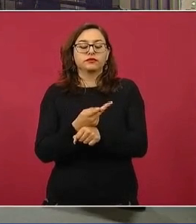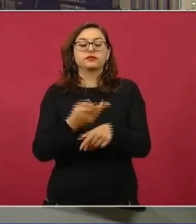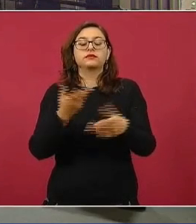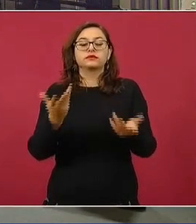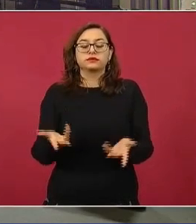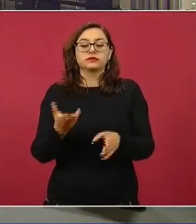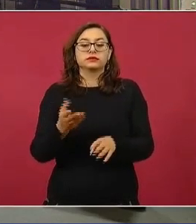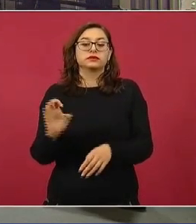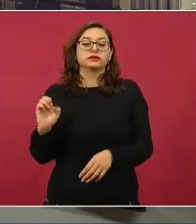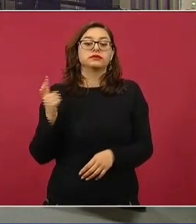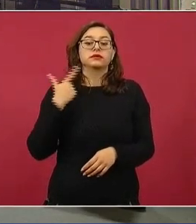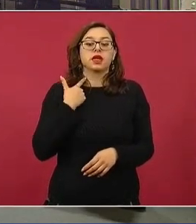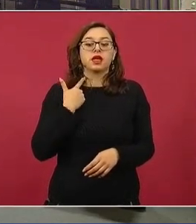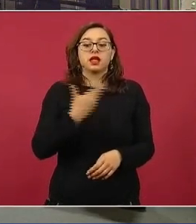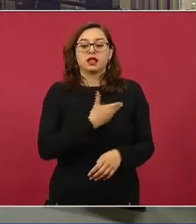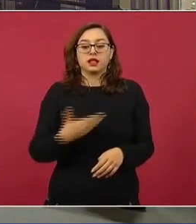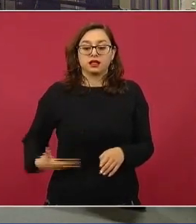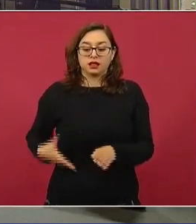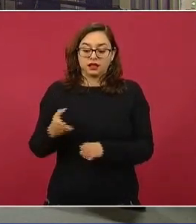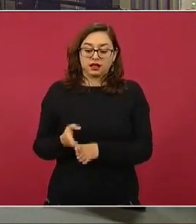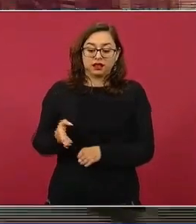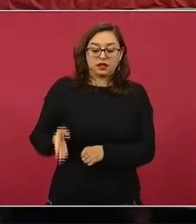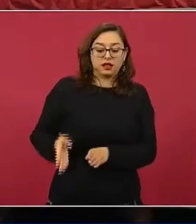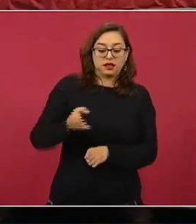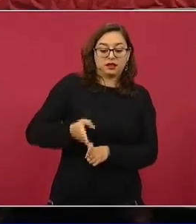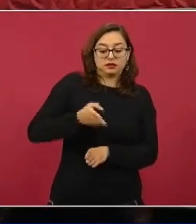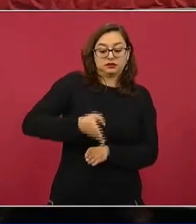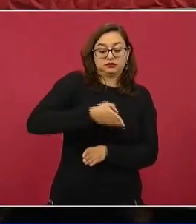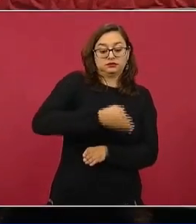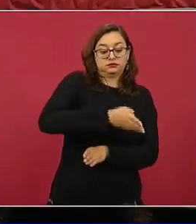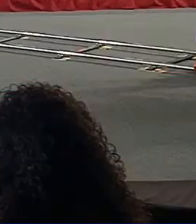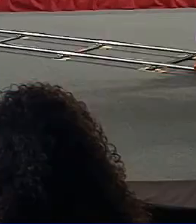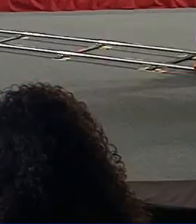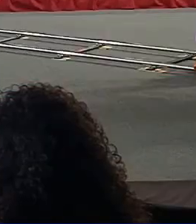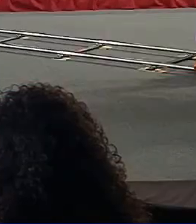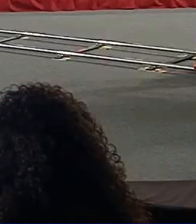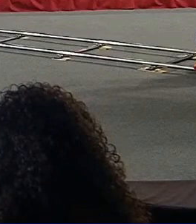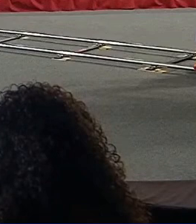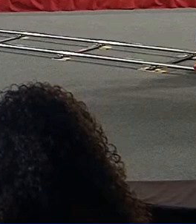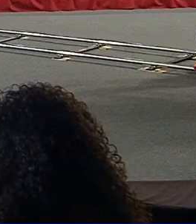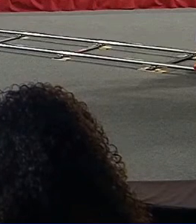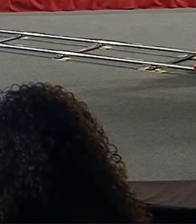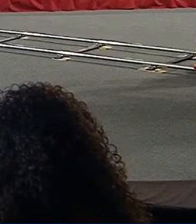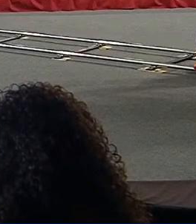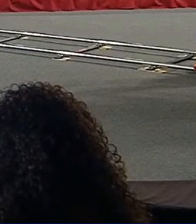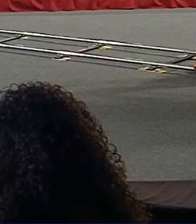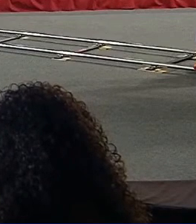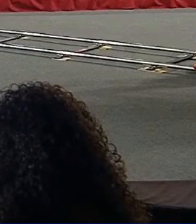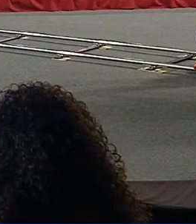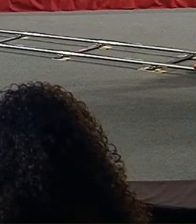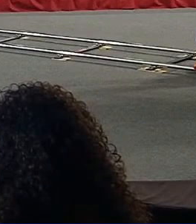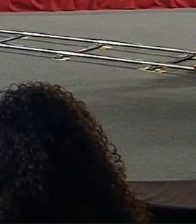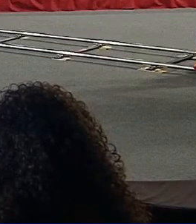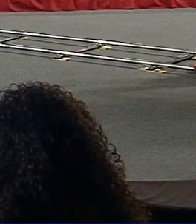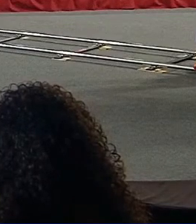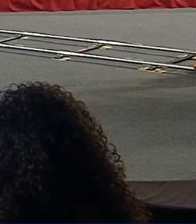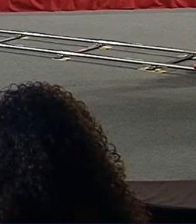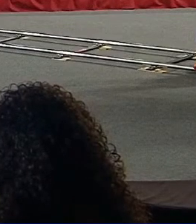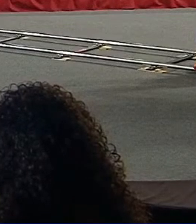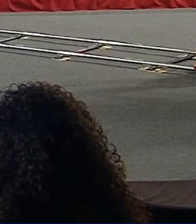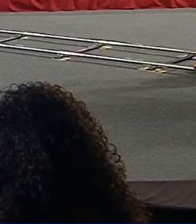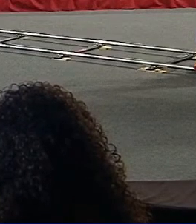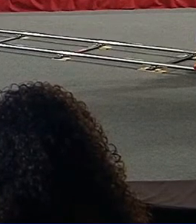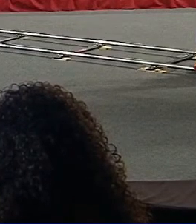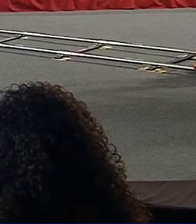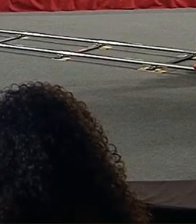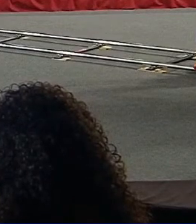de inflación muy fuerte. Miguel de la Madrid, bueno, que es el primero que observé, tuvo una inflación del cuatro mil treinta por ciento. Pero por